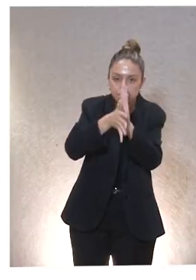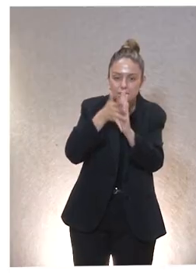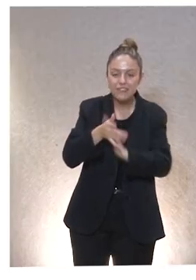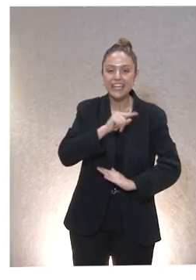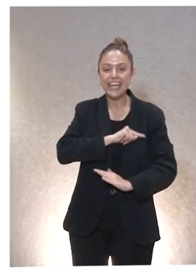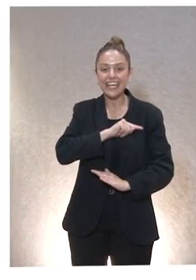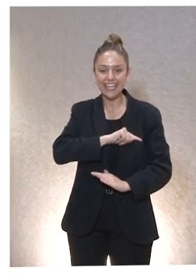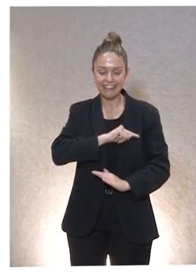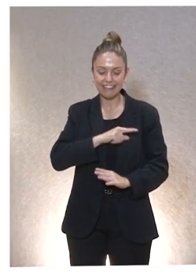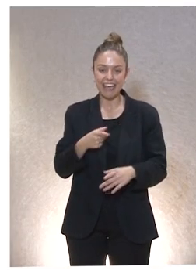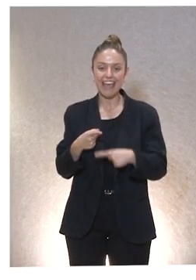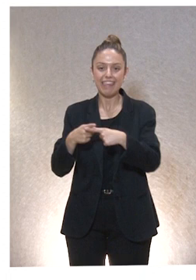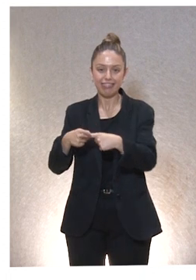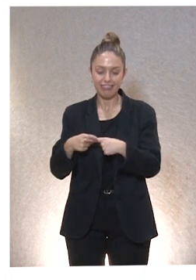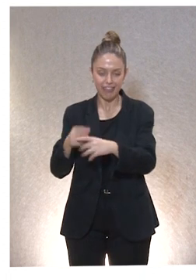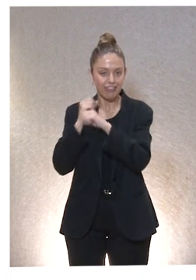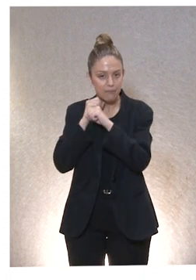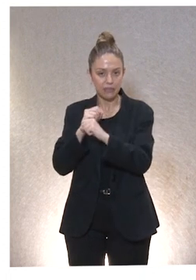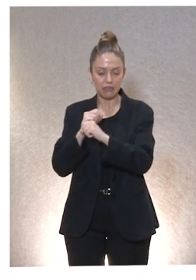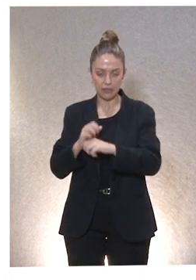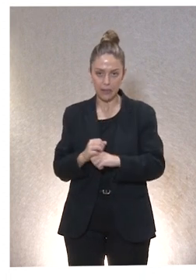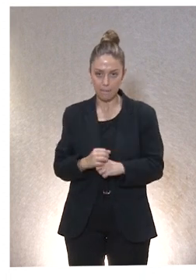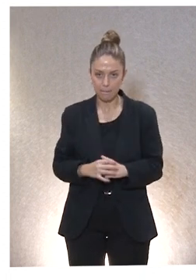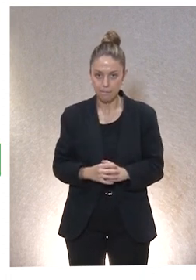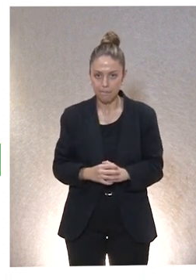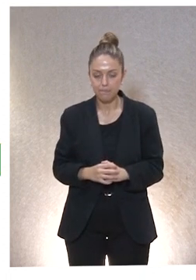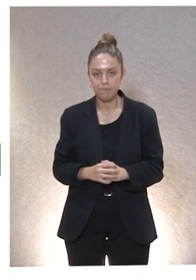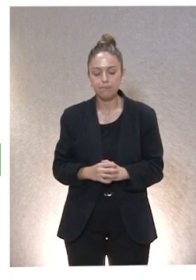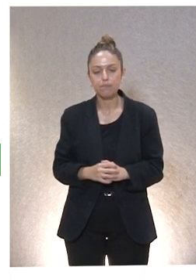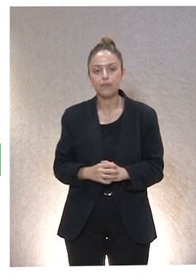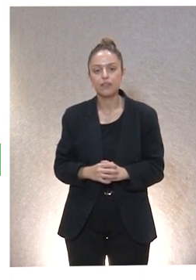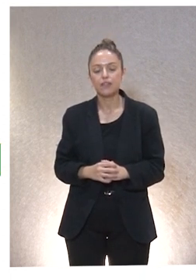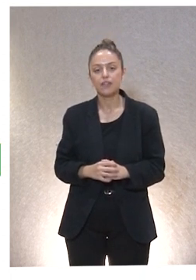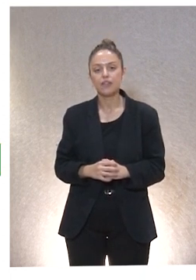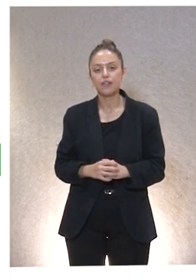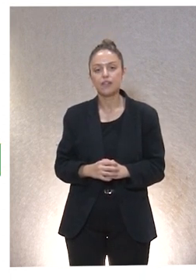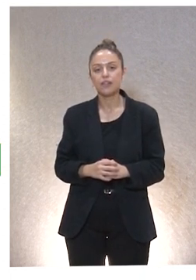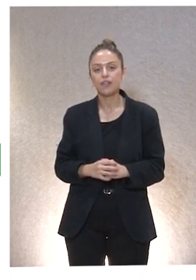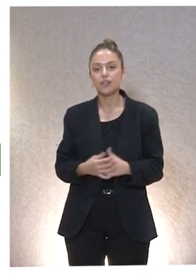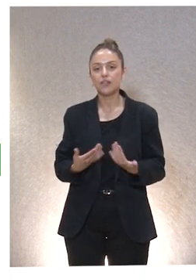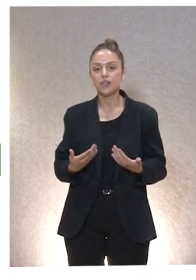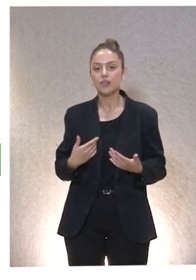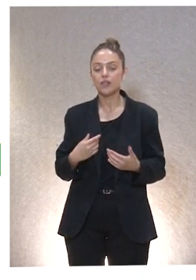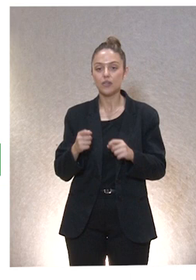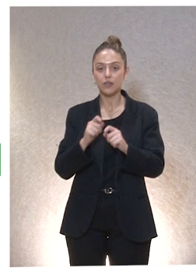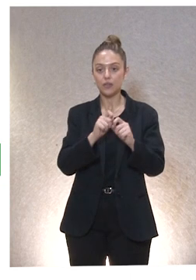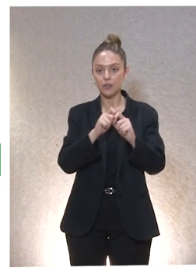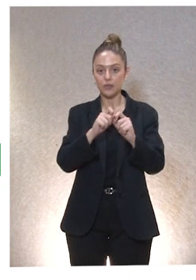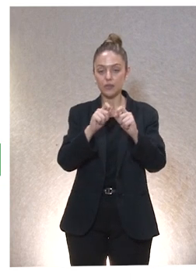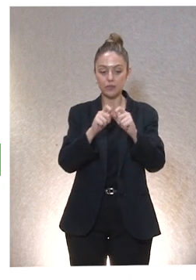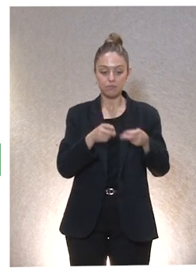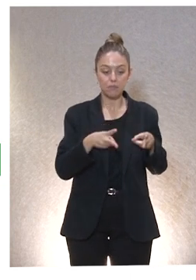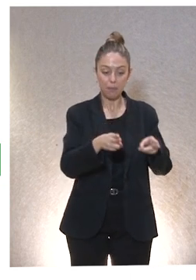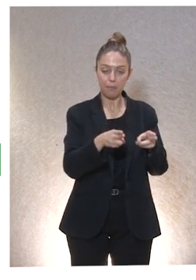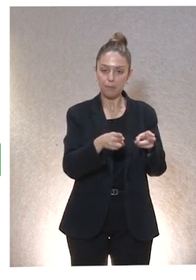de Ética de la Interdependencia. ¿De acuerdo? Bueno, tenía una primera parte y en esa